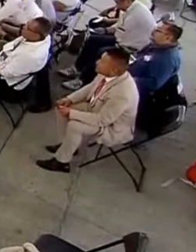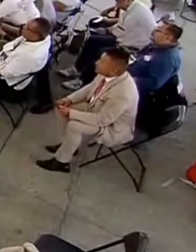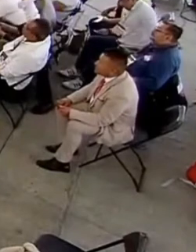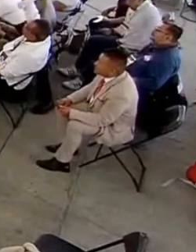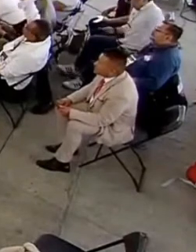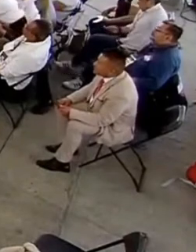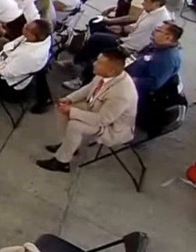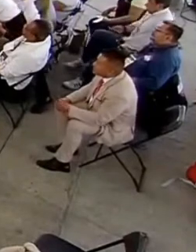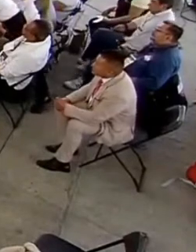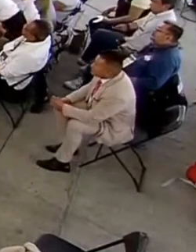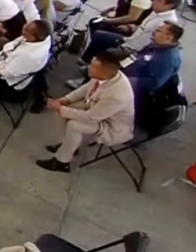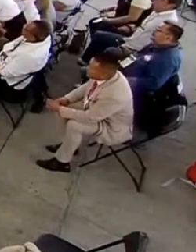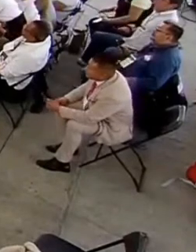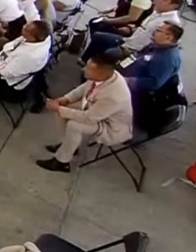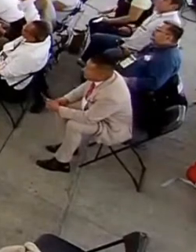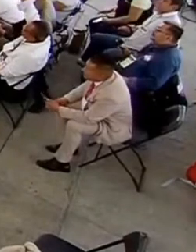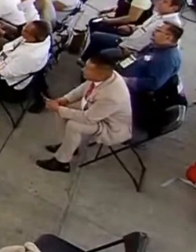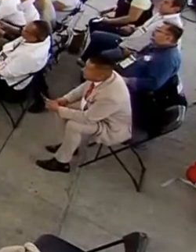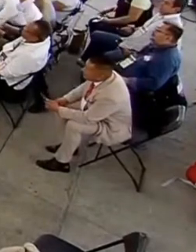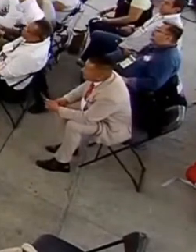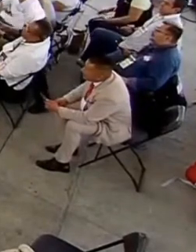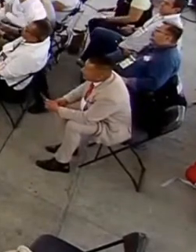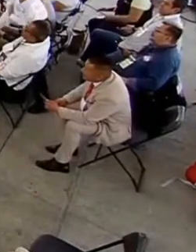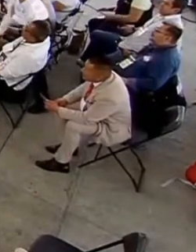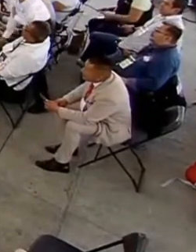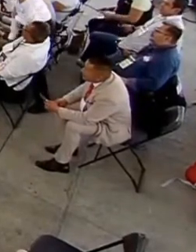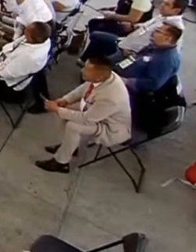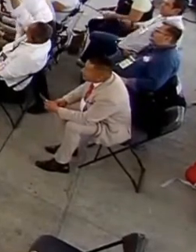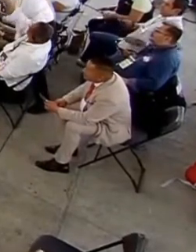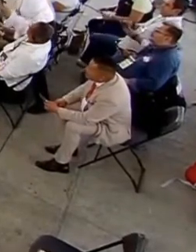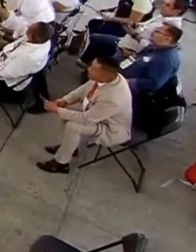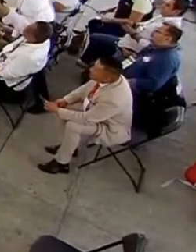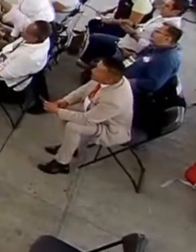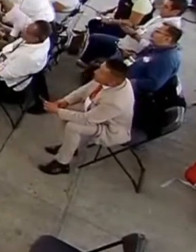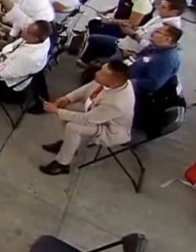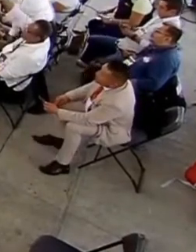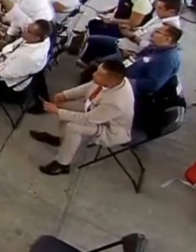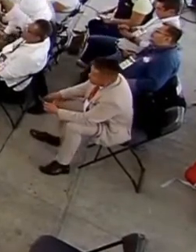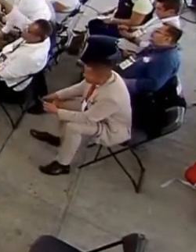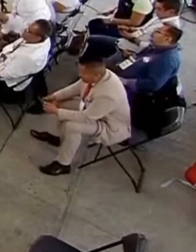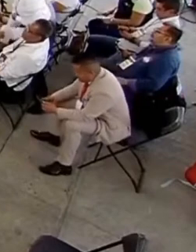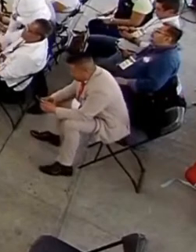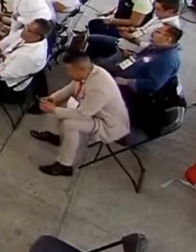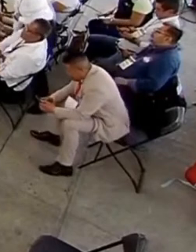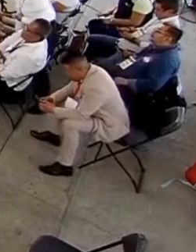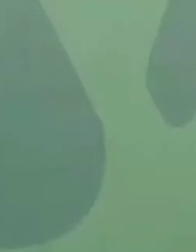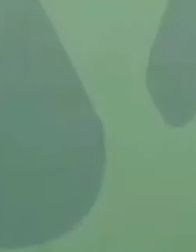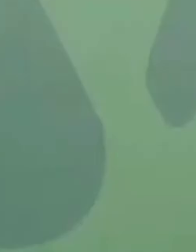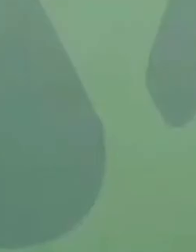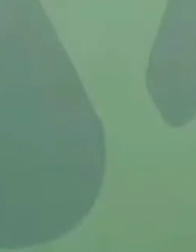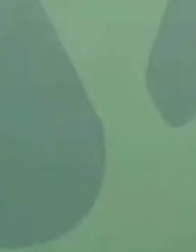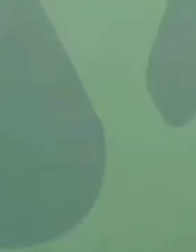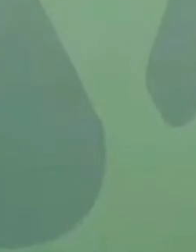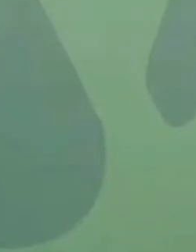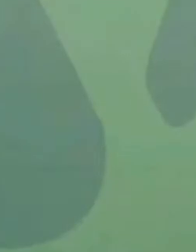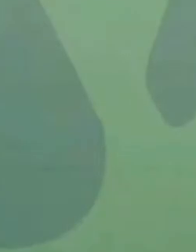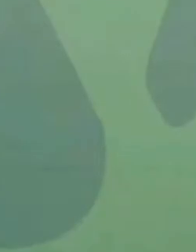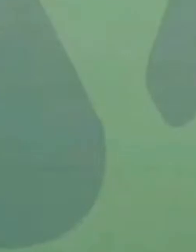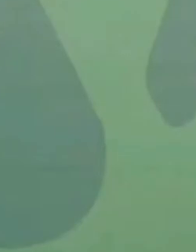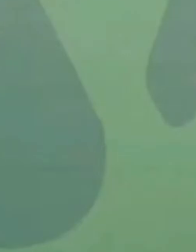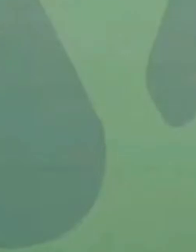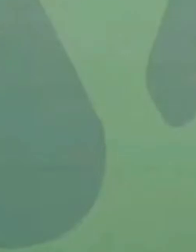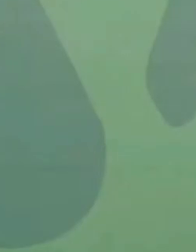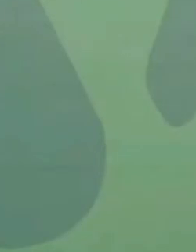pues yo sé que sí hay esa intención, pero… Yo lo que les puedo decir es que los